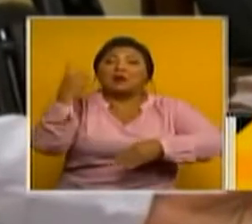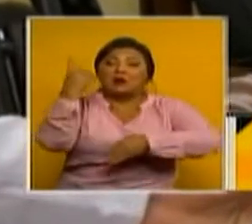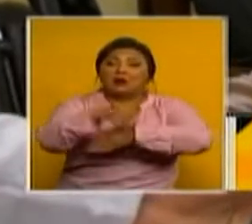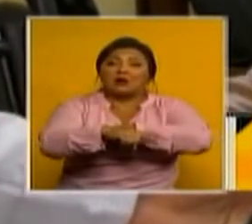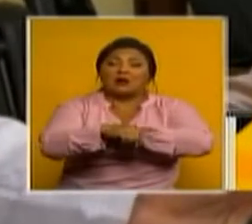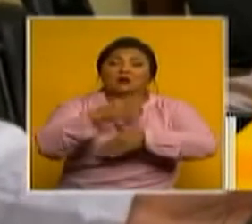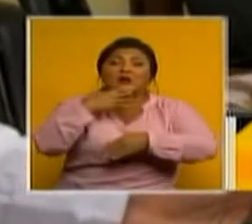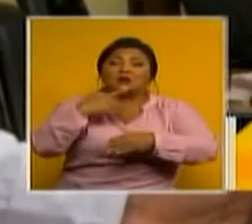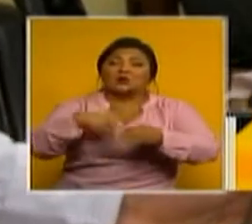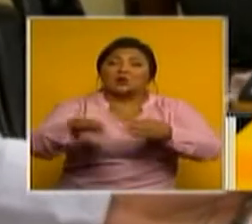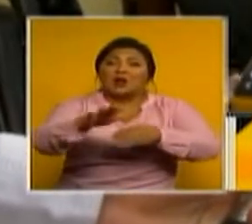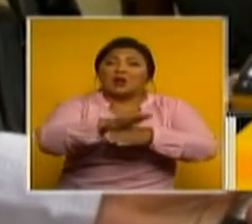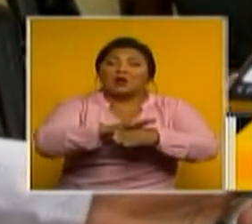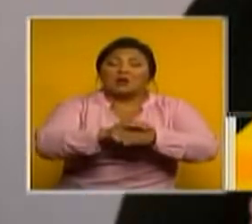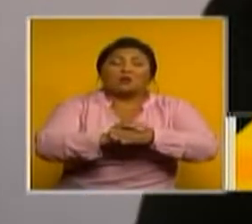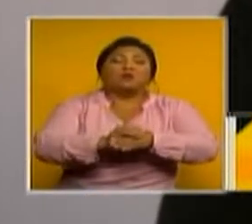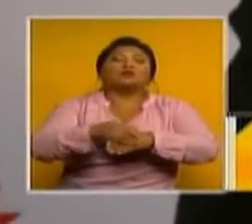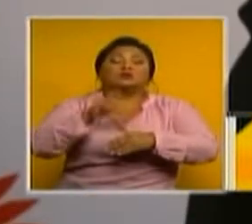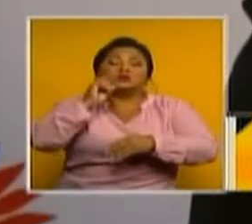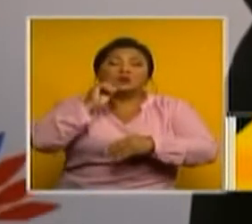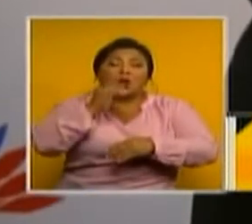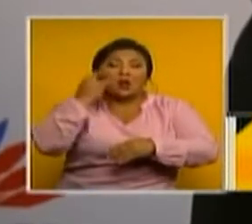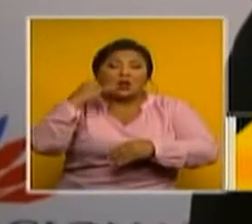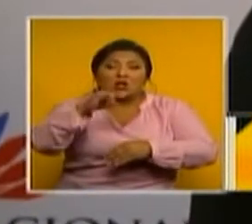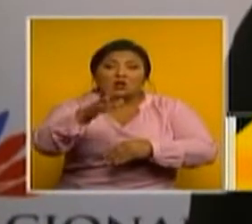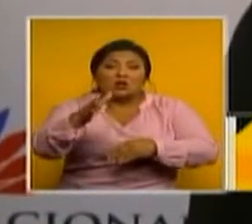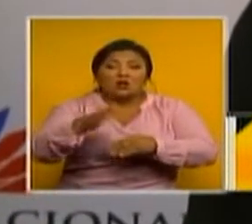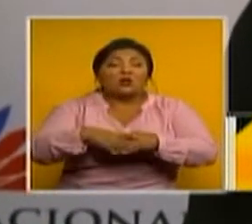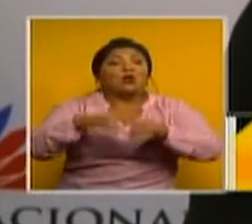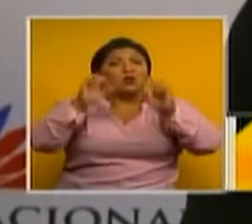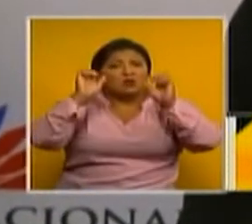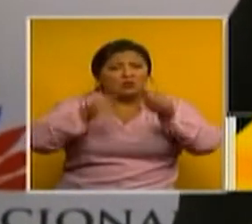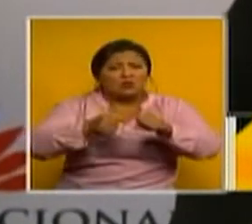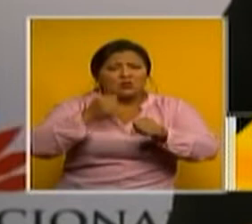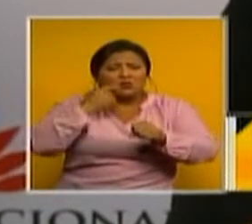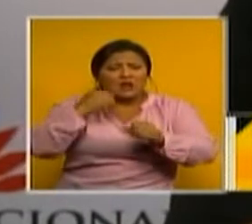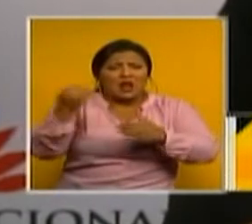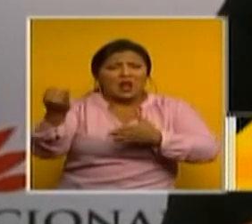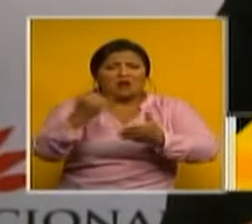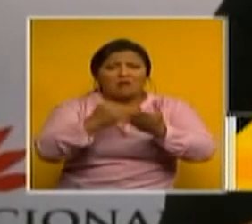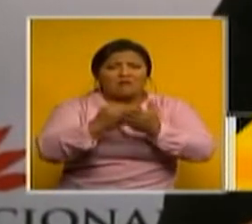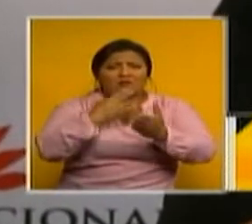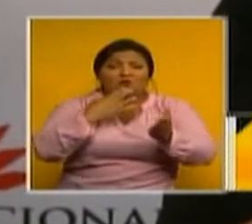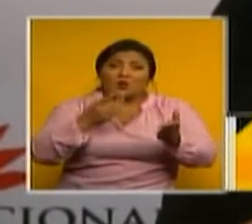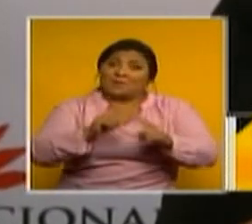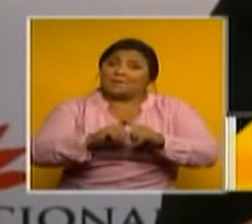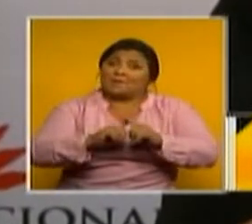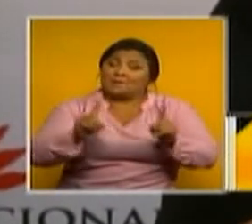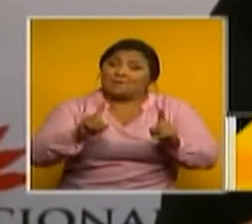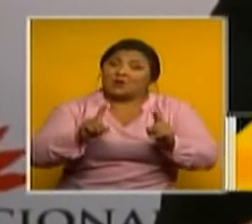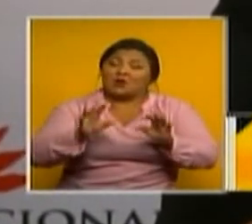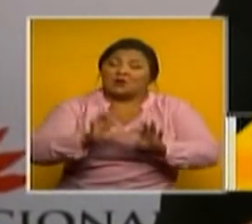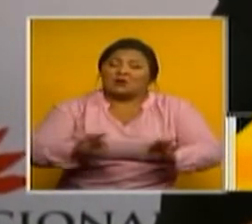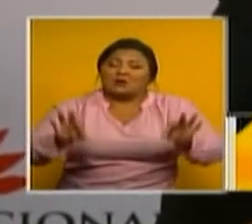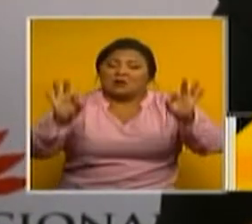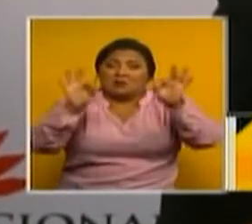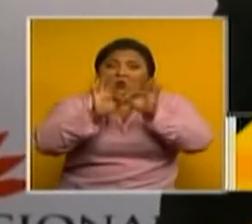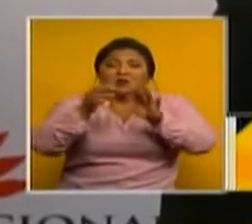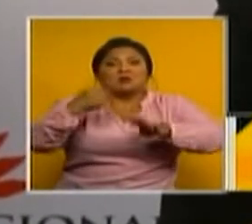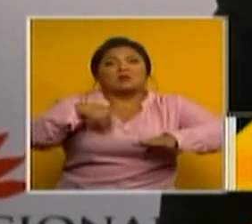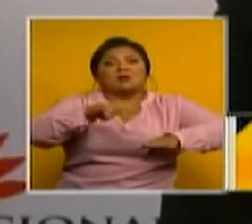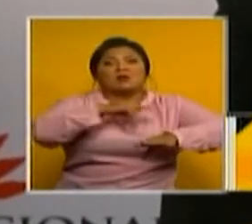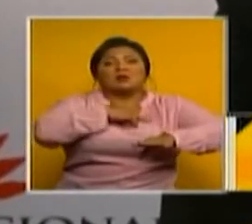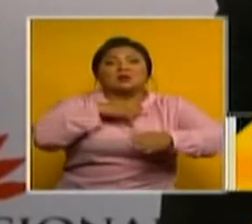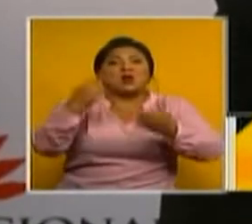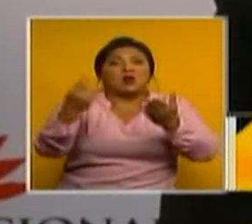erradicar el abuso sexual a los niños por supuesto que se contempla también la figura de desacato pero por eso es tan importante para nosotros esa